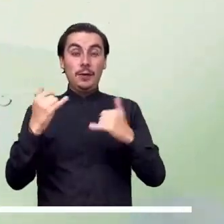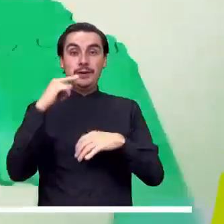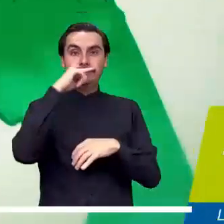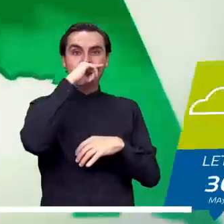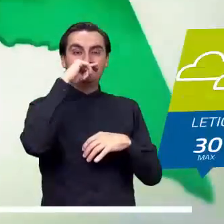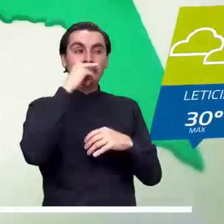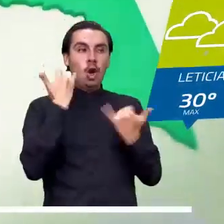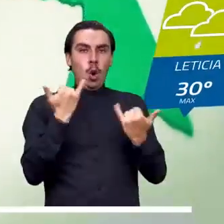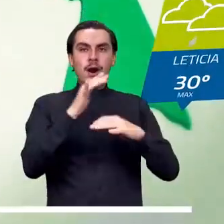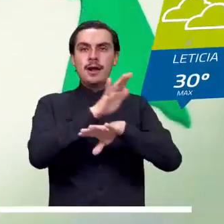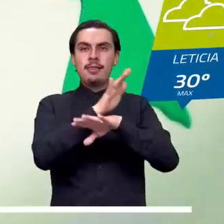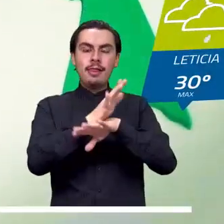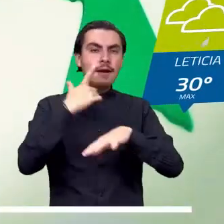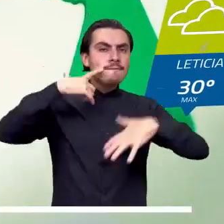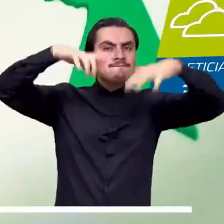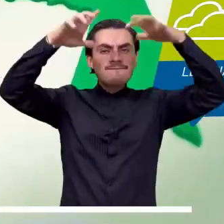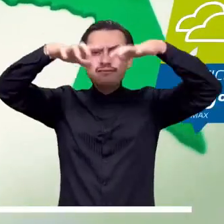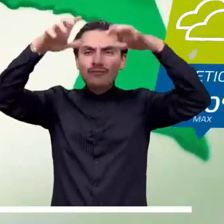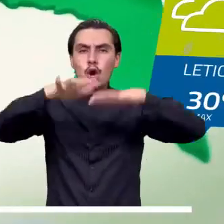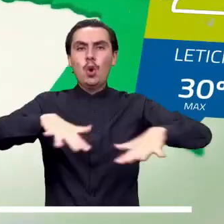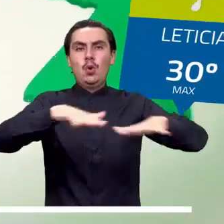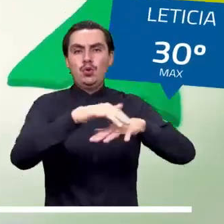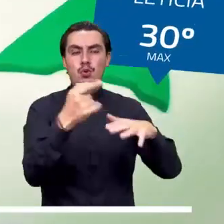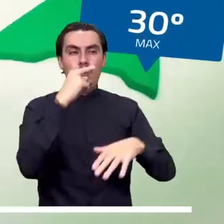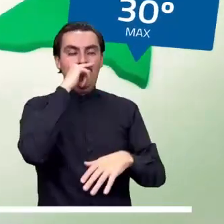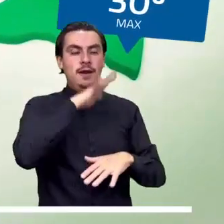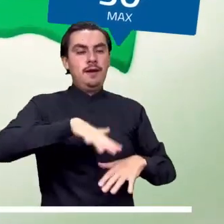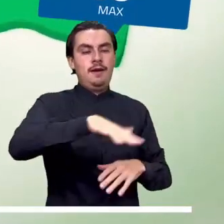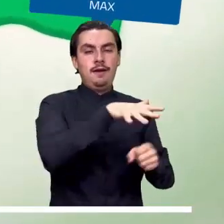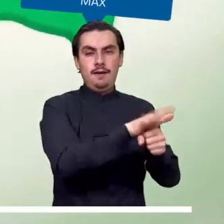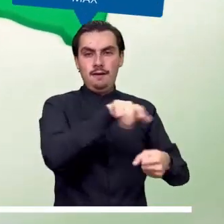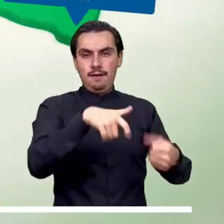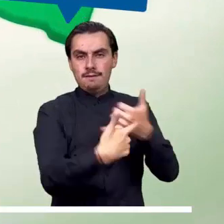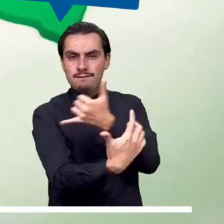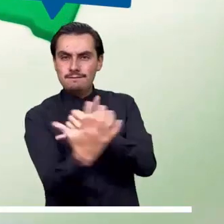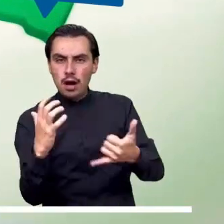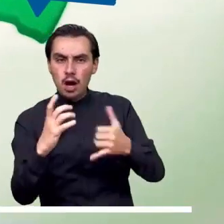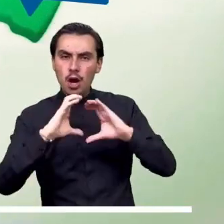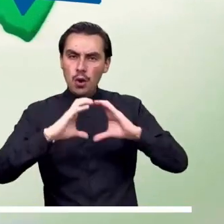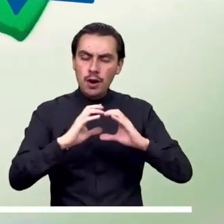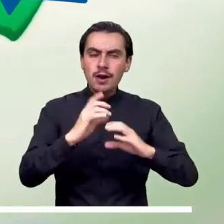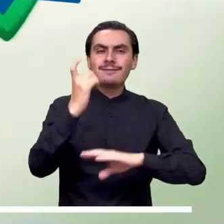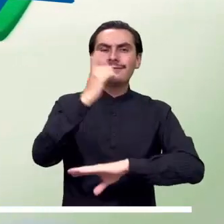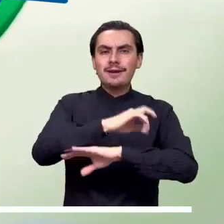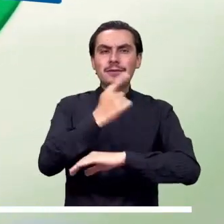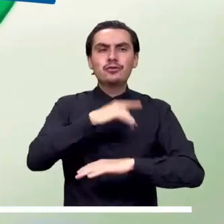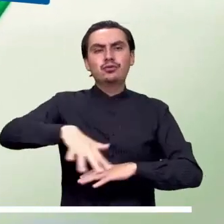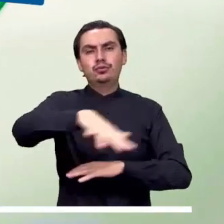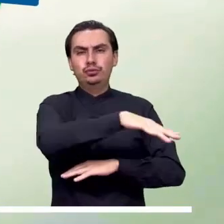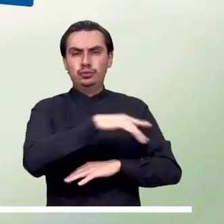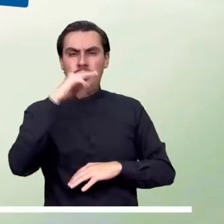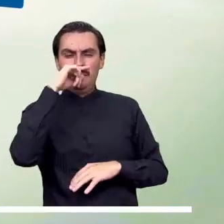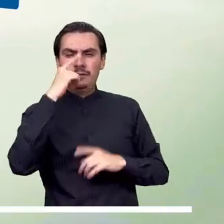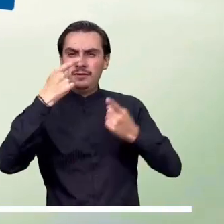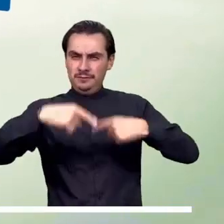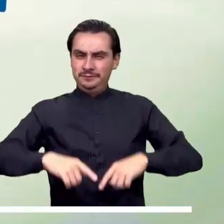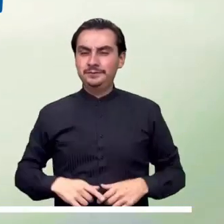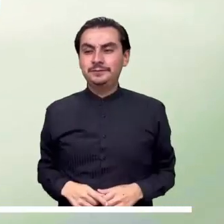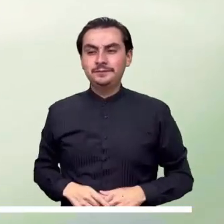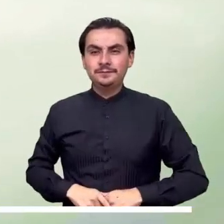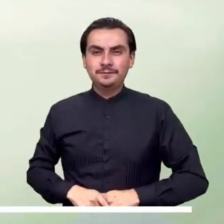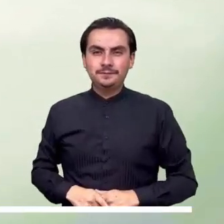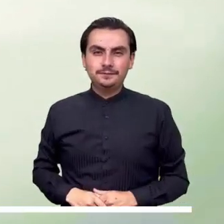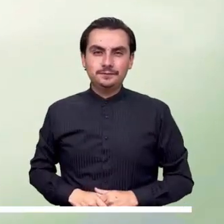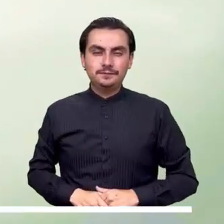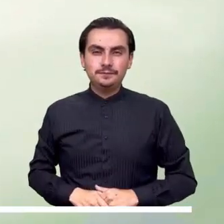La Amazonía se prepara para una tarde lluviosa en el oeste de Guainía, este de Guaviare y Caquetá, Baupés y este de